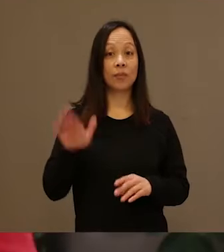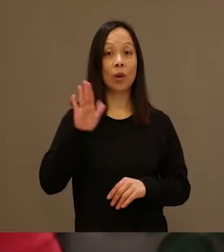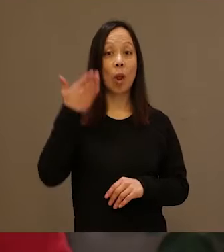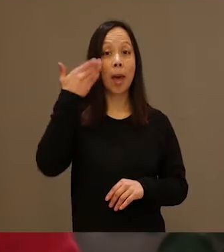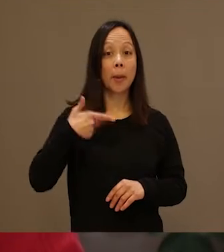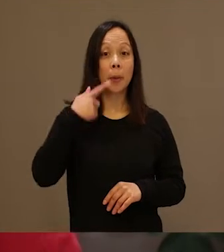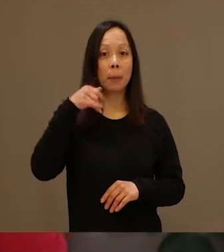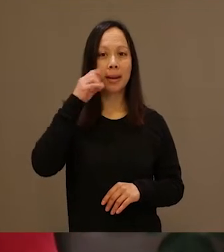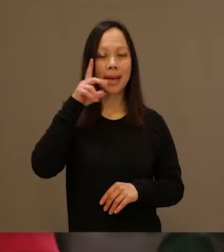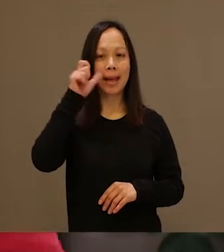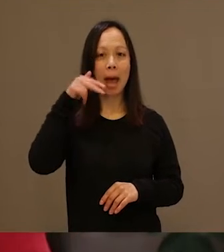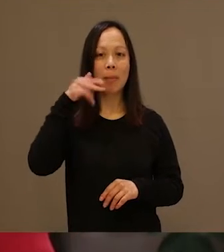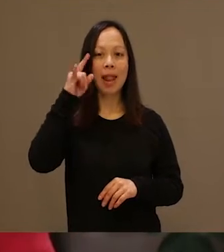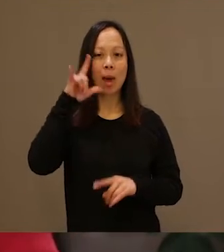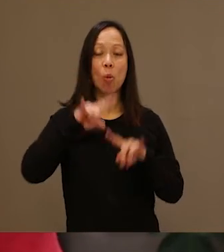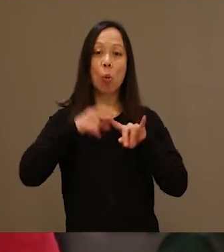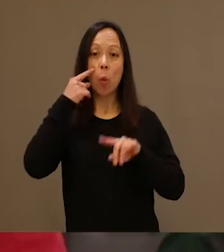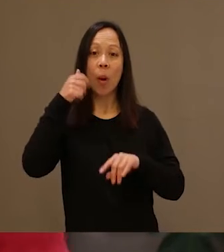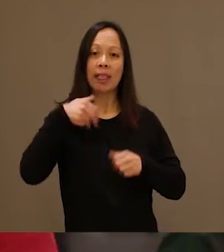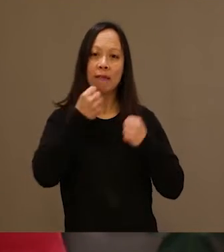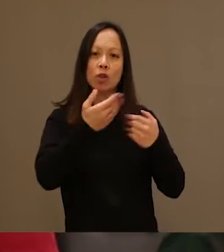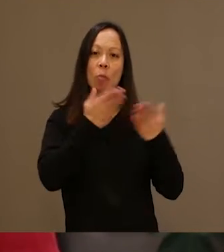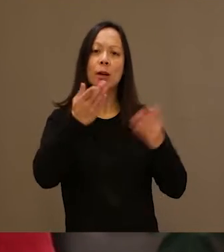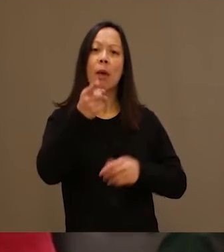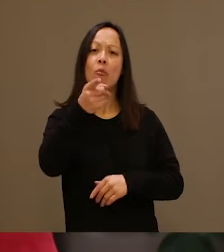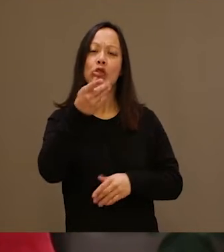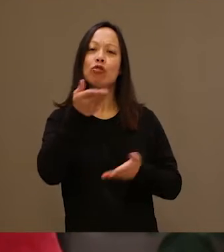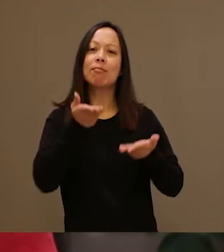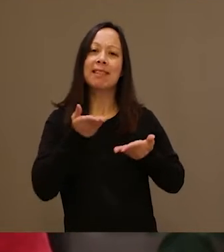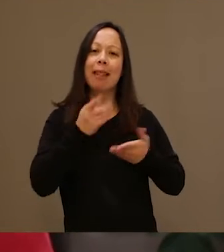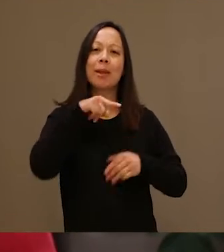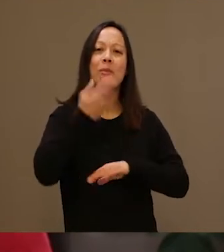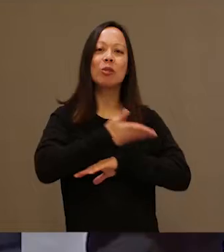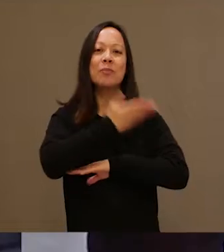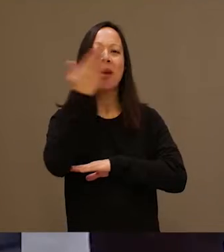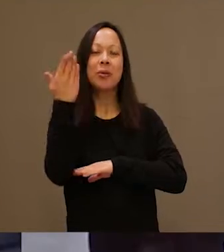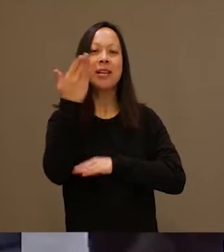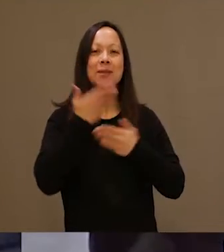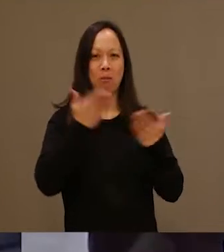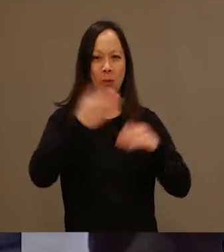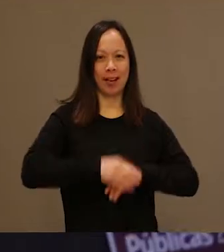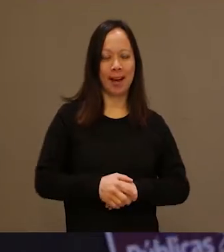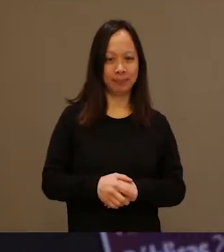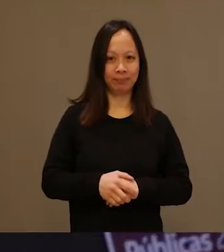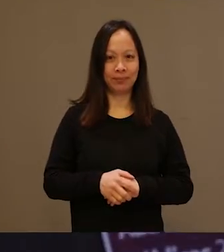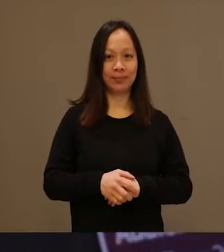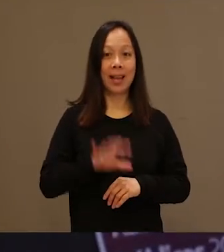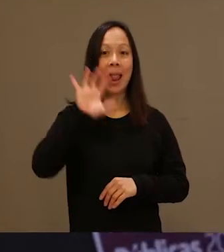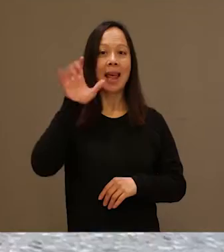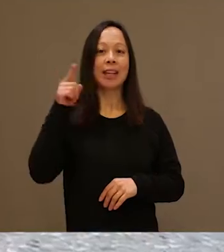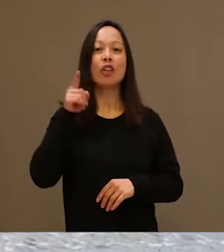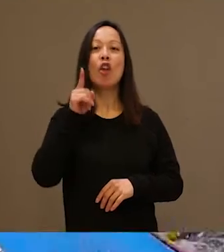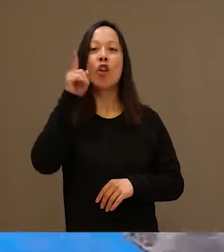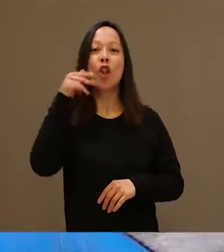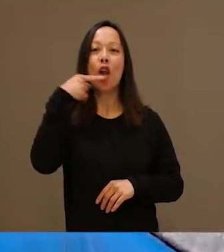Hola, soy Miriam Lewin, Descensora del Público, y quiero invitarte a participar de nuestra próxima audiencia pública, la de la